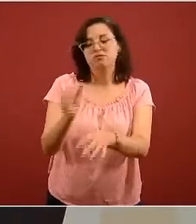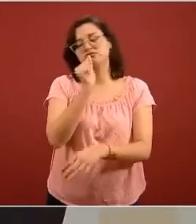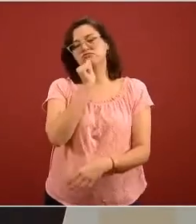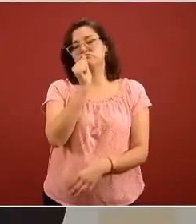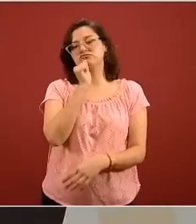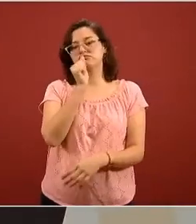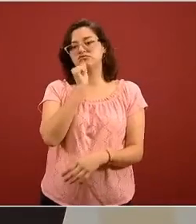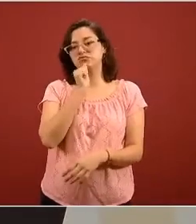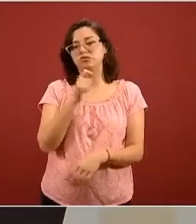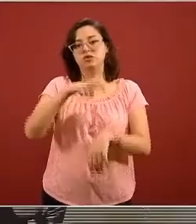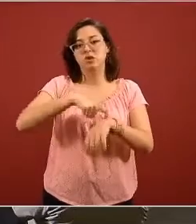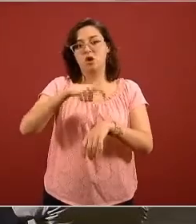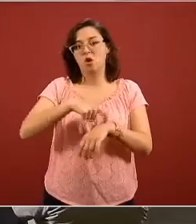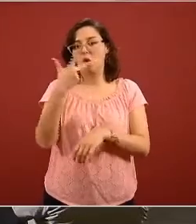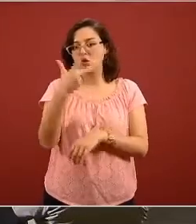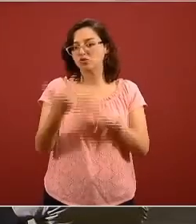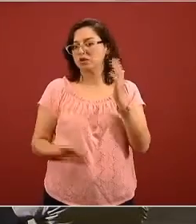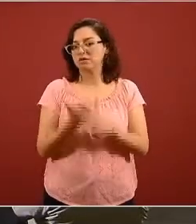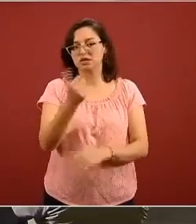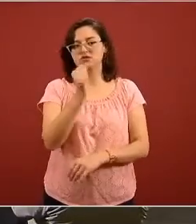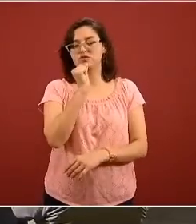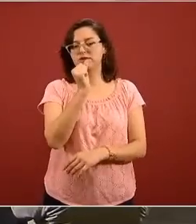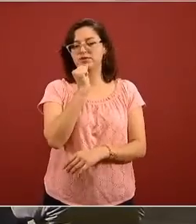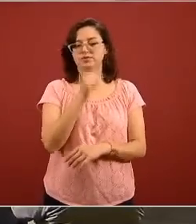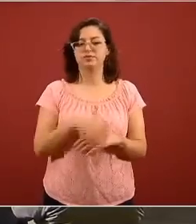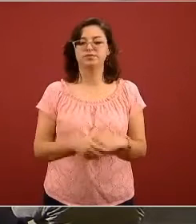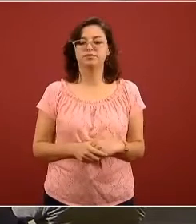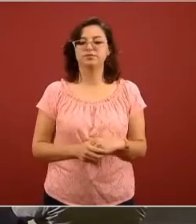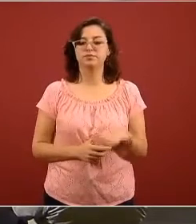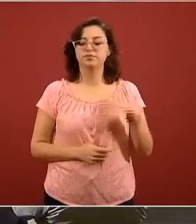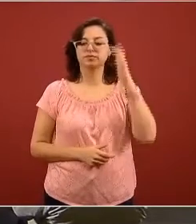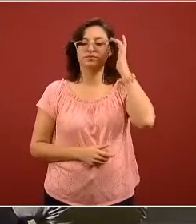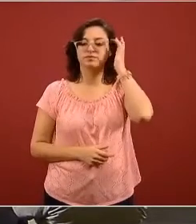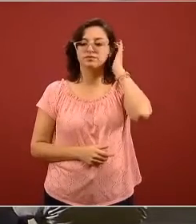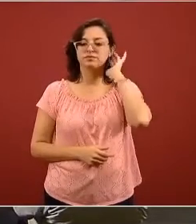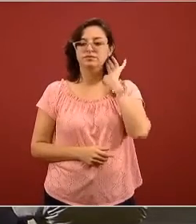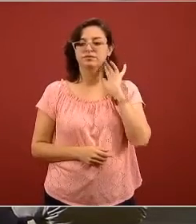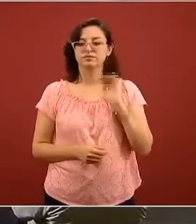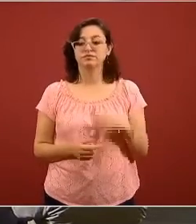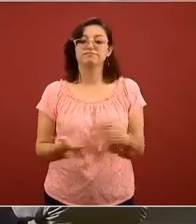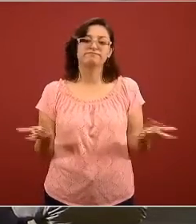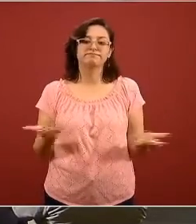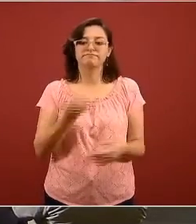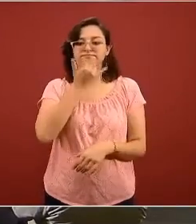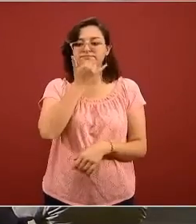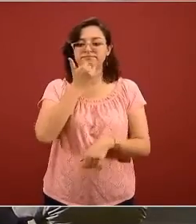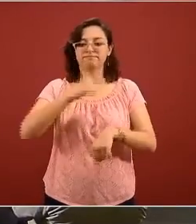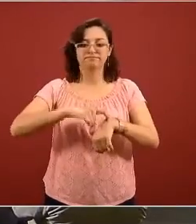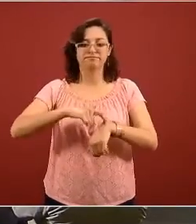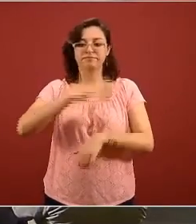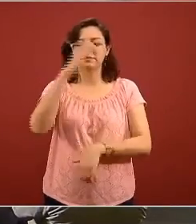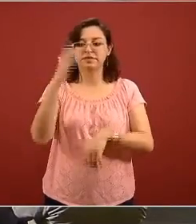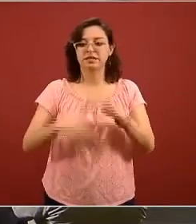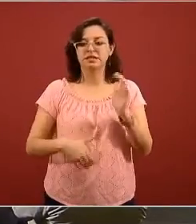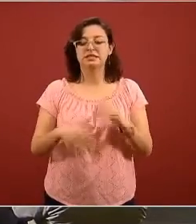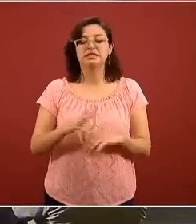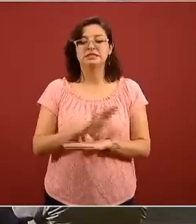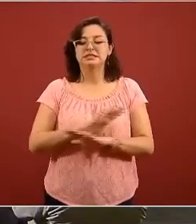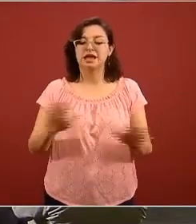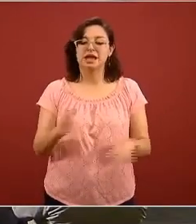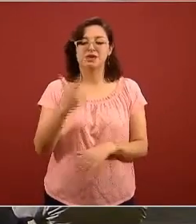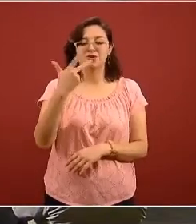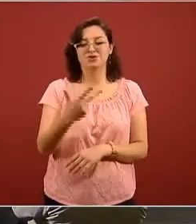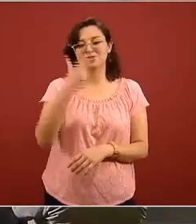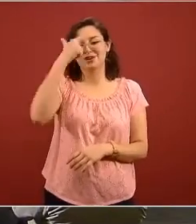que es a las 8 de la mañana gracias usted ya no nos da tiempo se nos acabó son 19.59